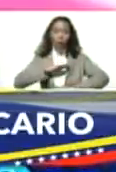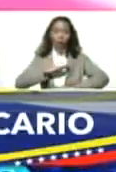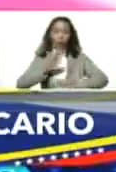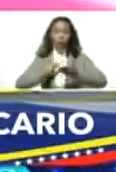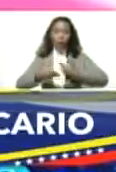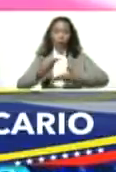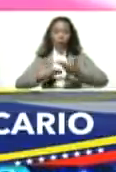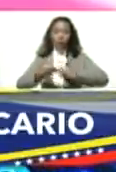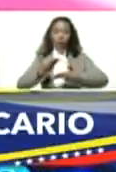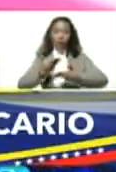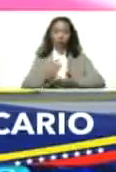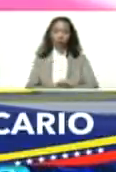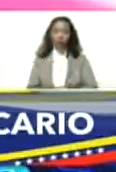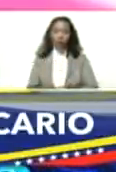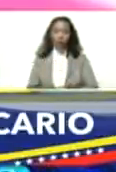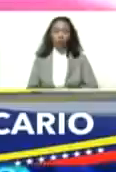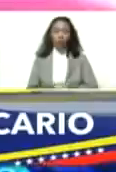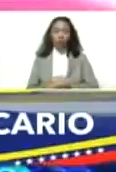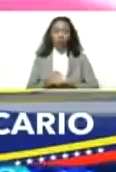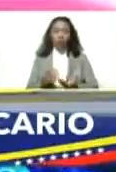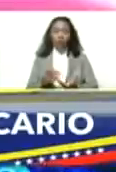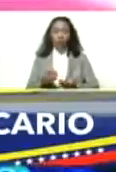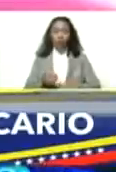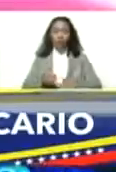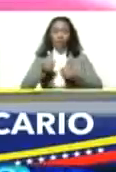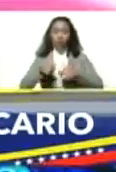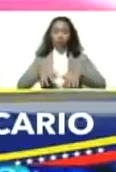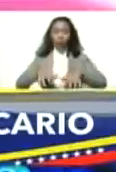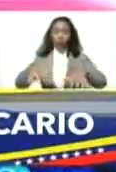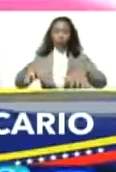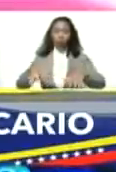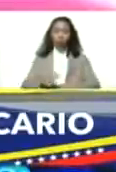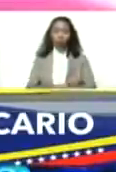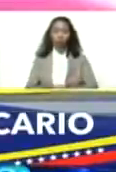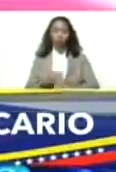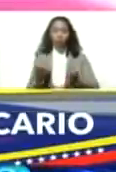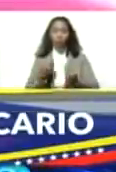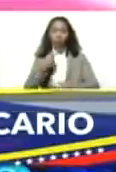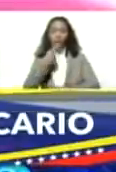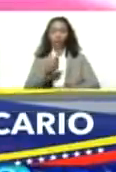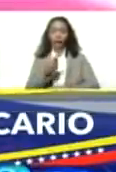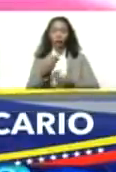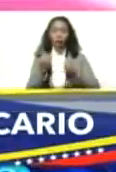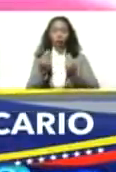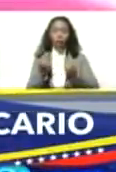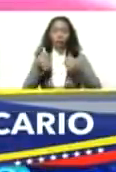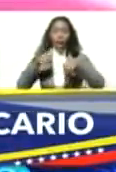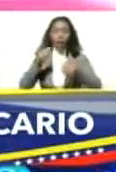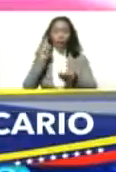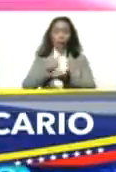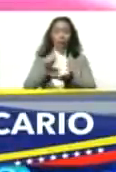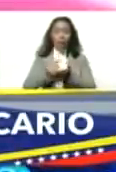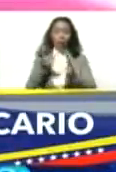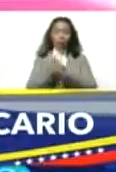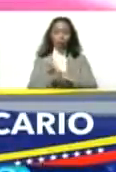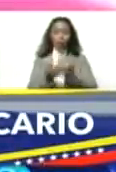servicios y riquezas. Como lo dirían los economistas aquí presentes,